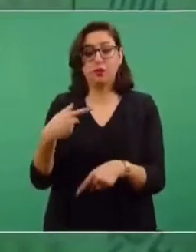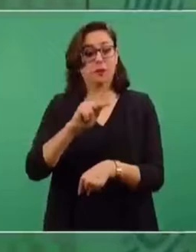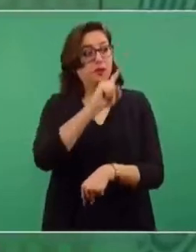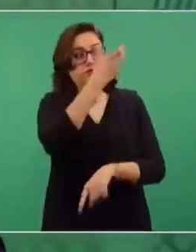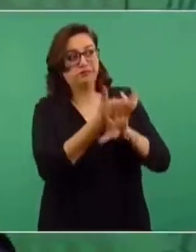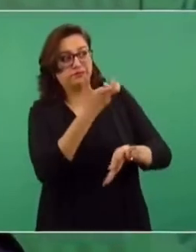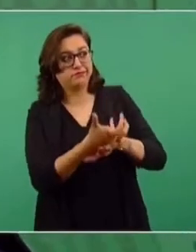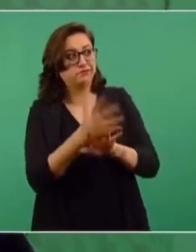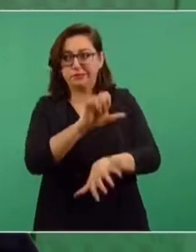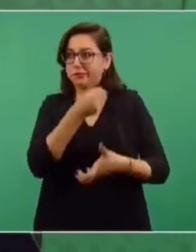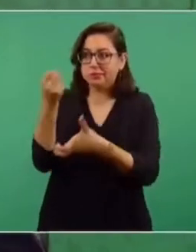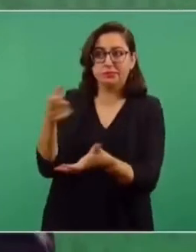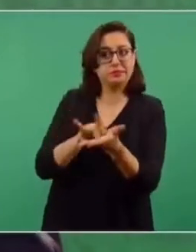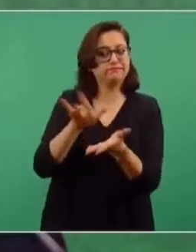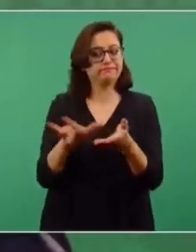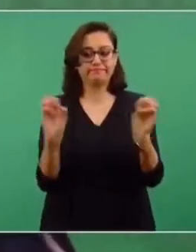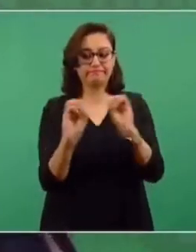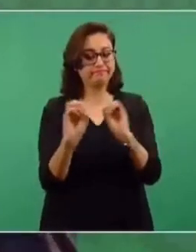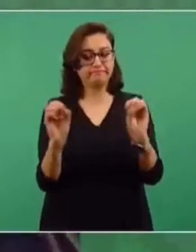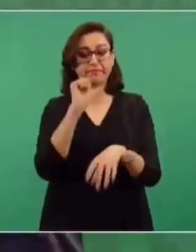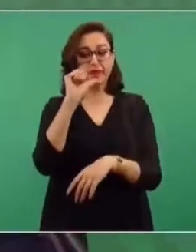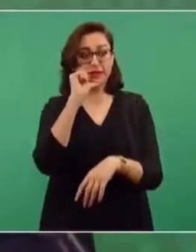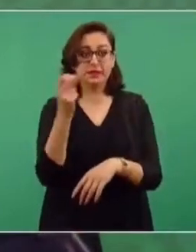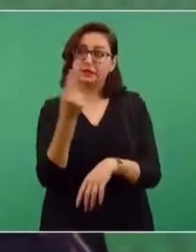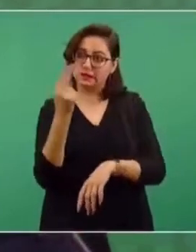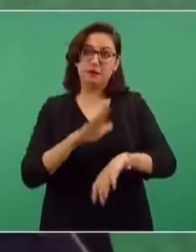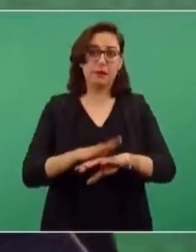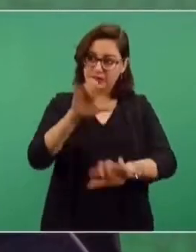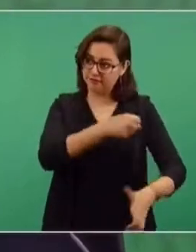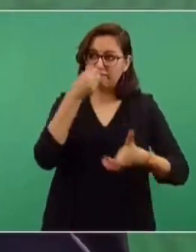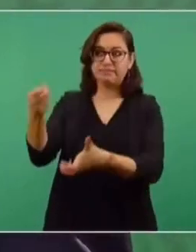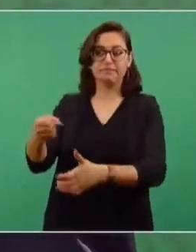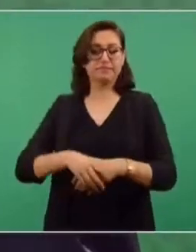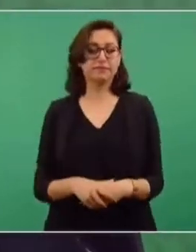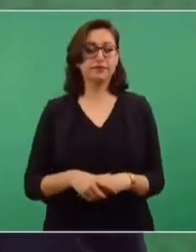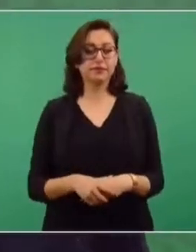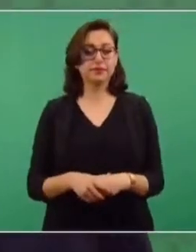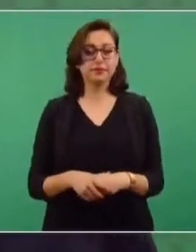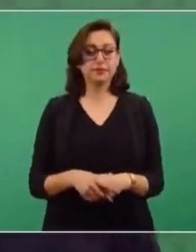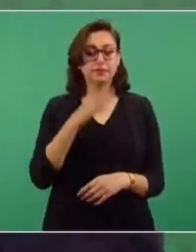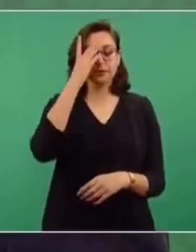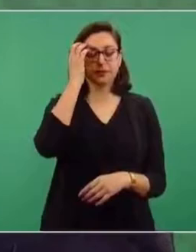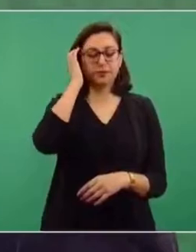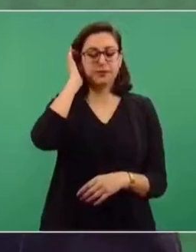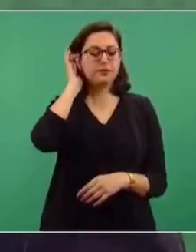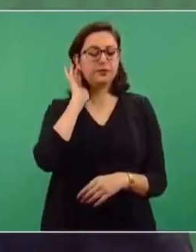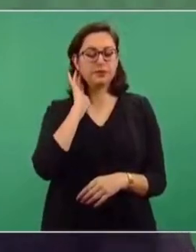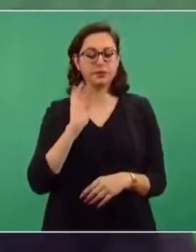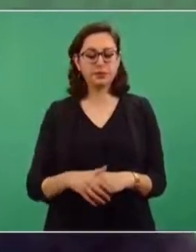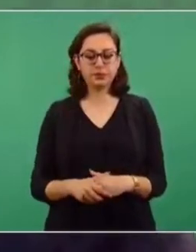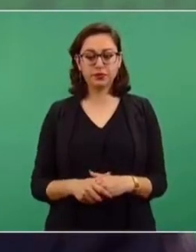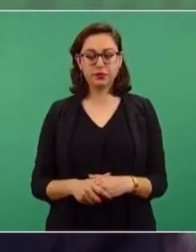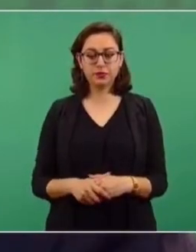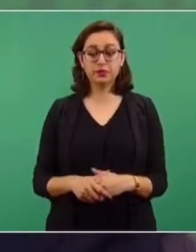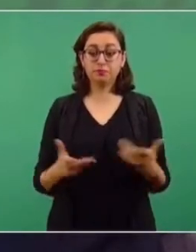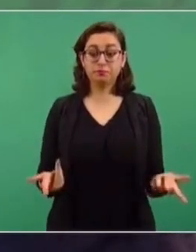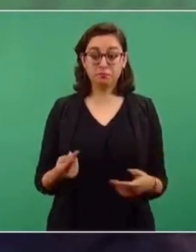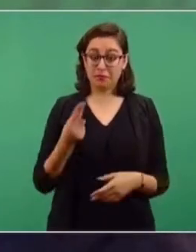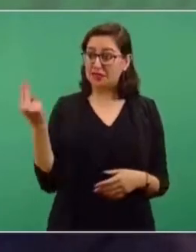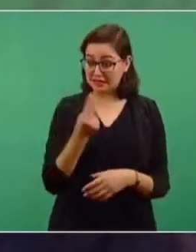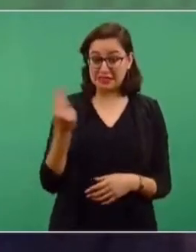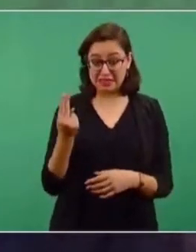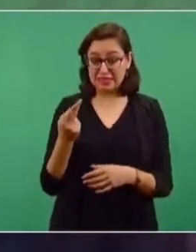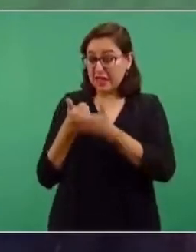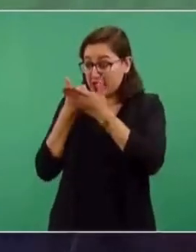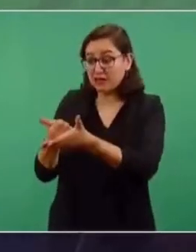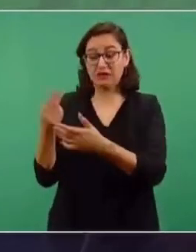no está invirtiendo lo suficiente, lo necesario y se necesita atender las causas.